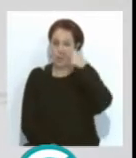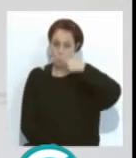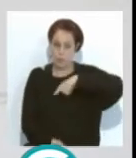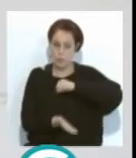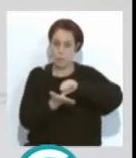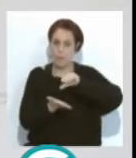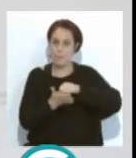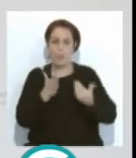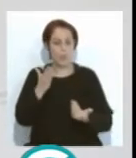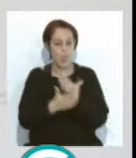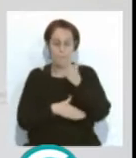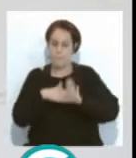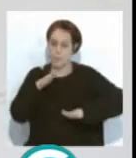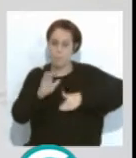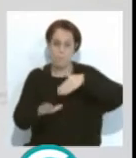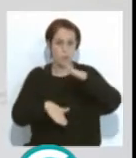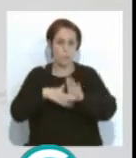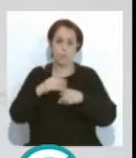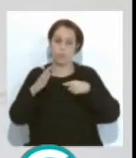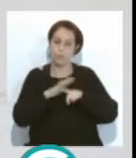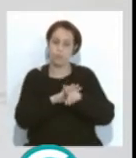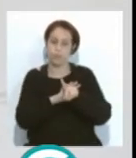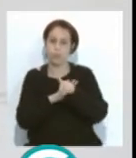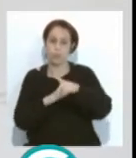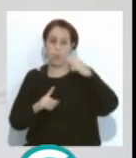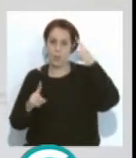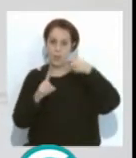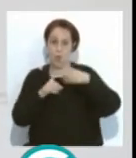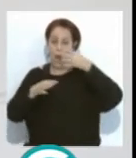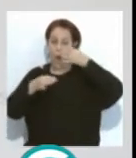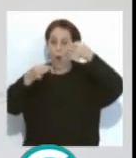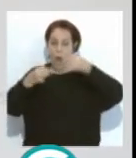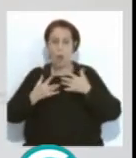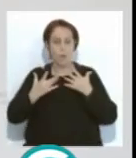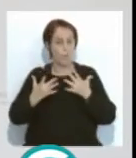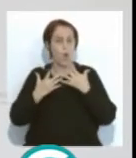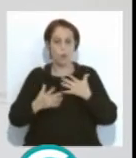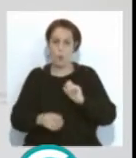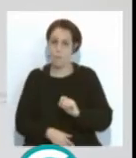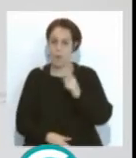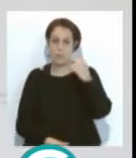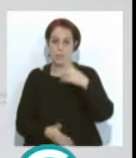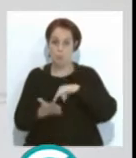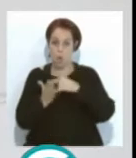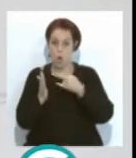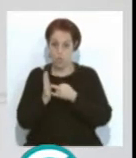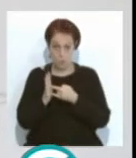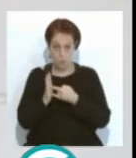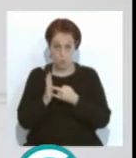que cada día vamos dando pasos, cada día vamos avanzando para que sea una realidad lo más pronto posible. En el proyecto que